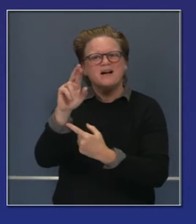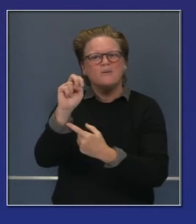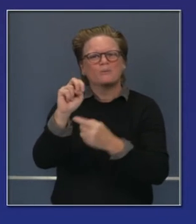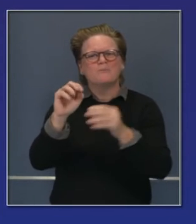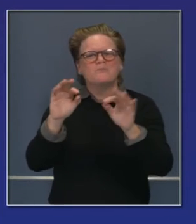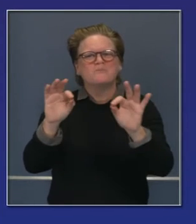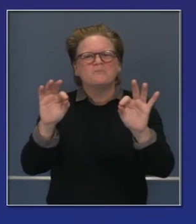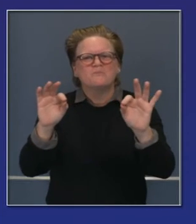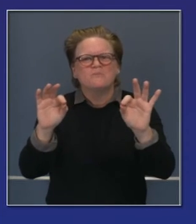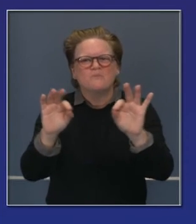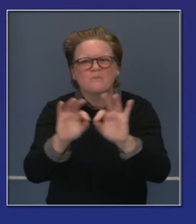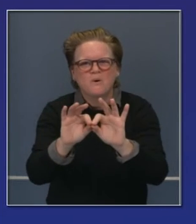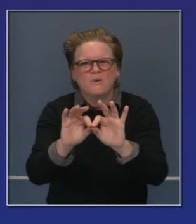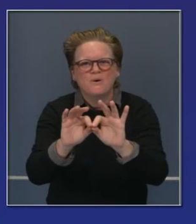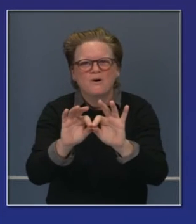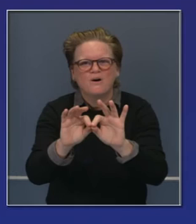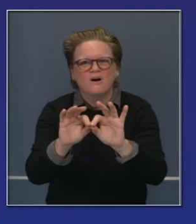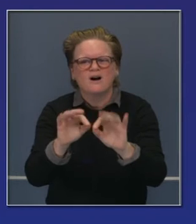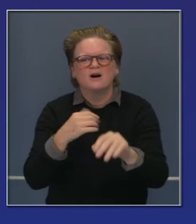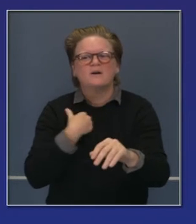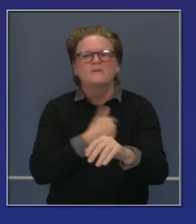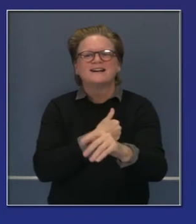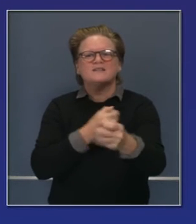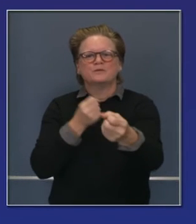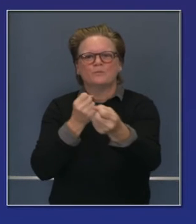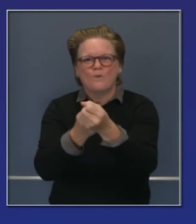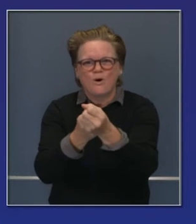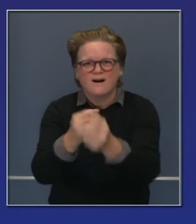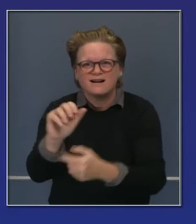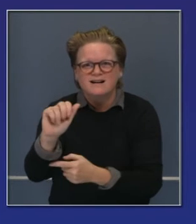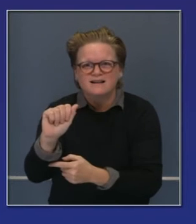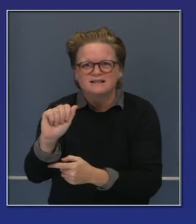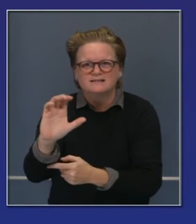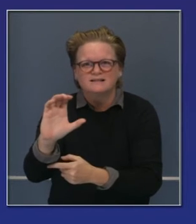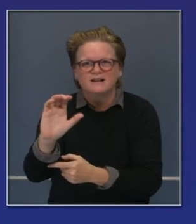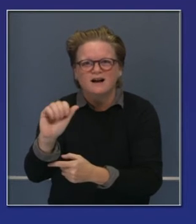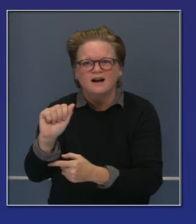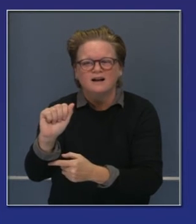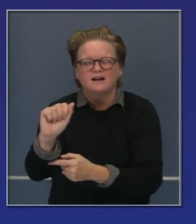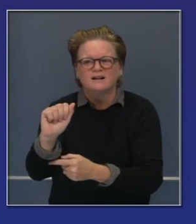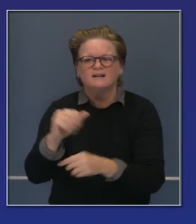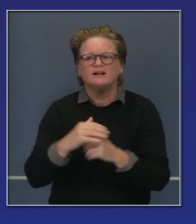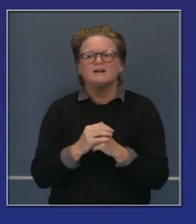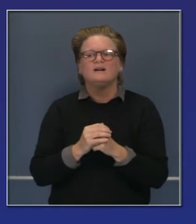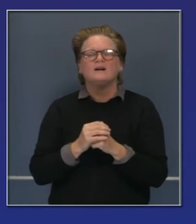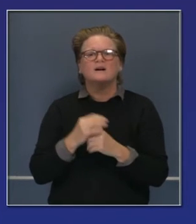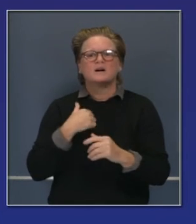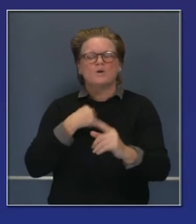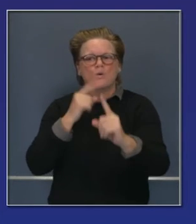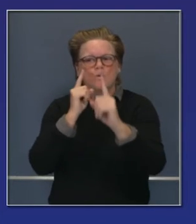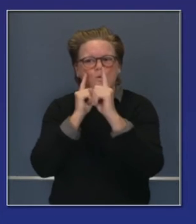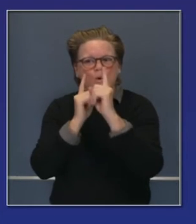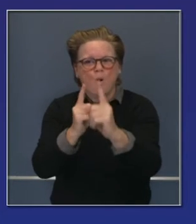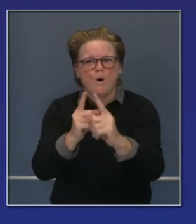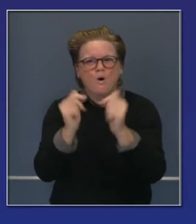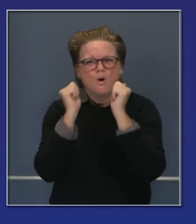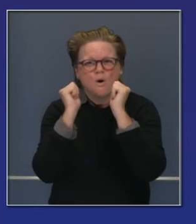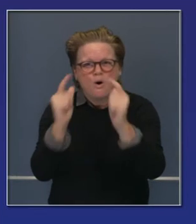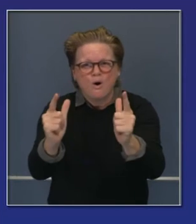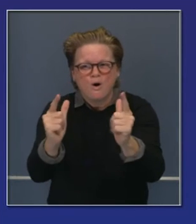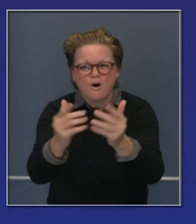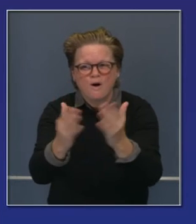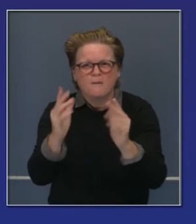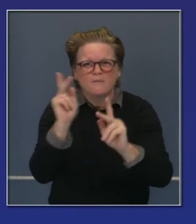ley de cobertura médica, ACA. Queremos aumentar, construir encima de ella, avanzar el costo de cobertura médica. No solo en